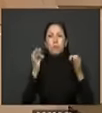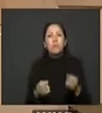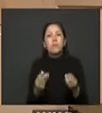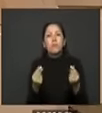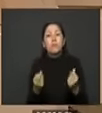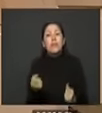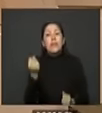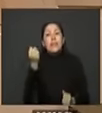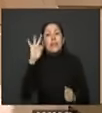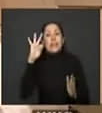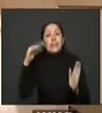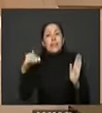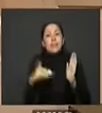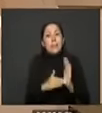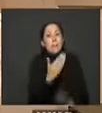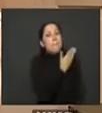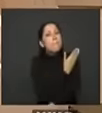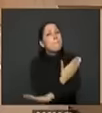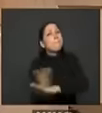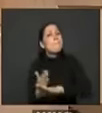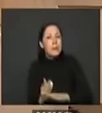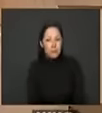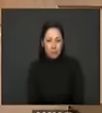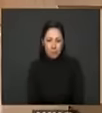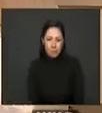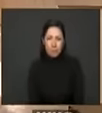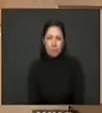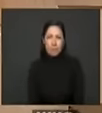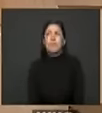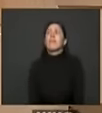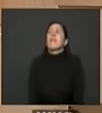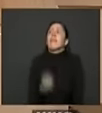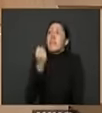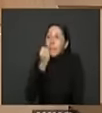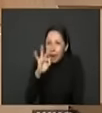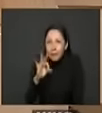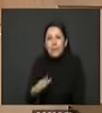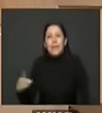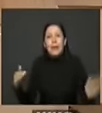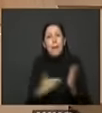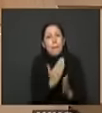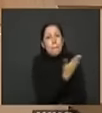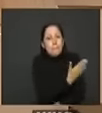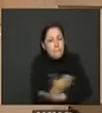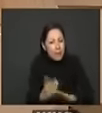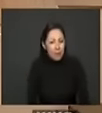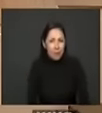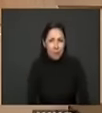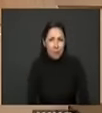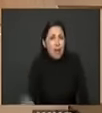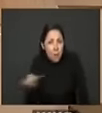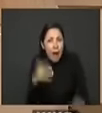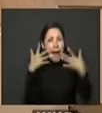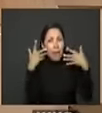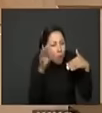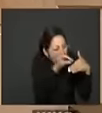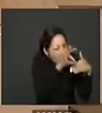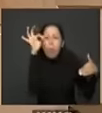mil millones de pesos 13 mil millones de pesos nada un pelo en un gato